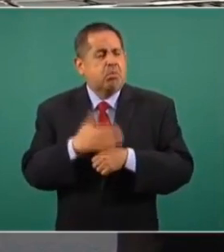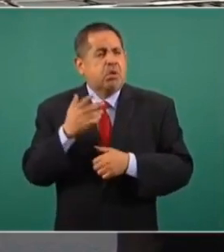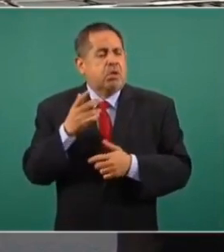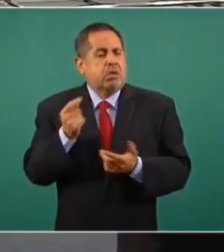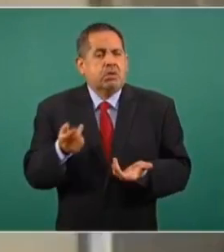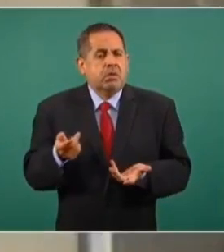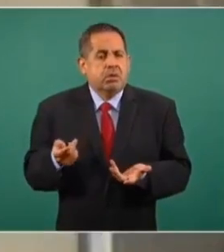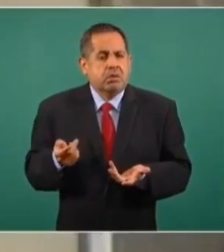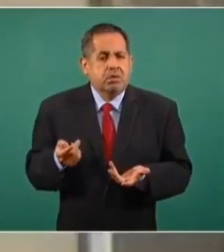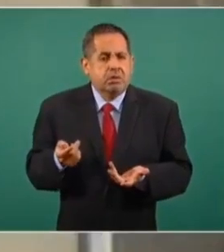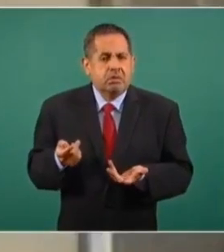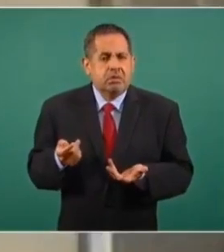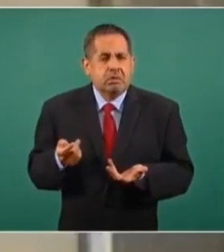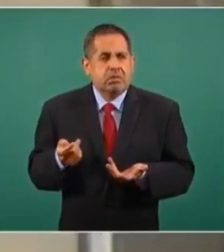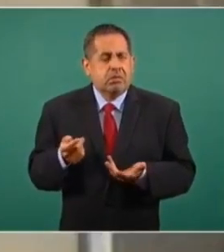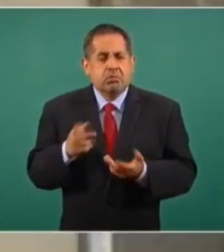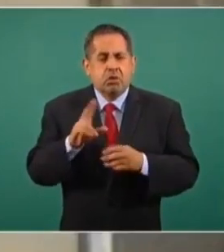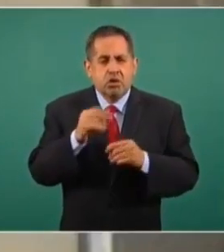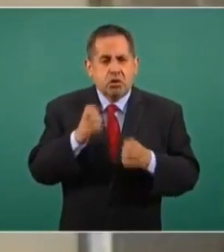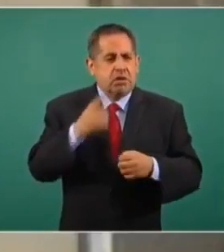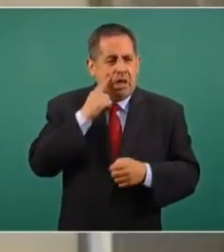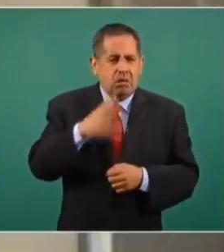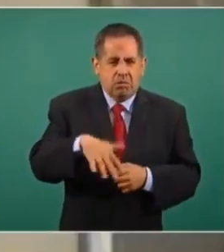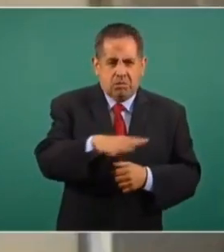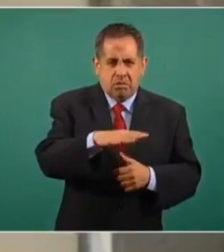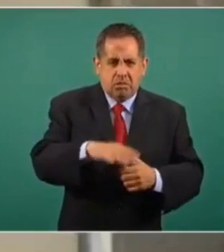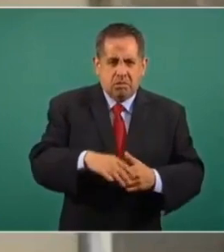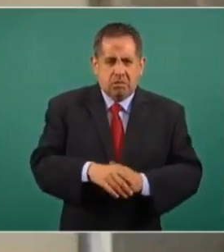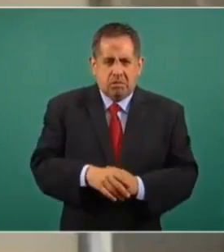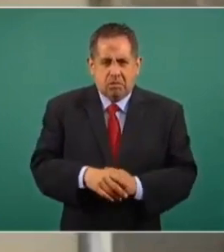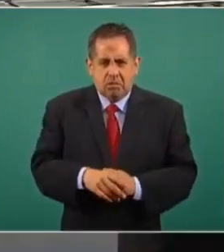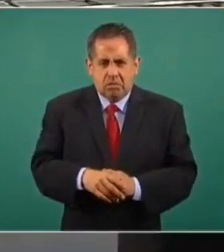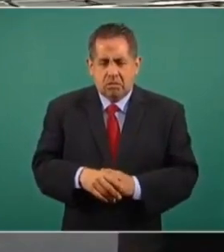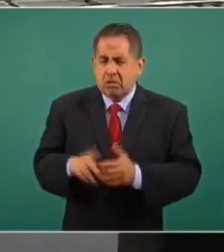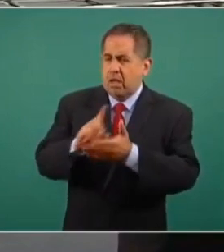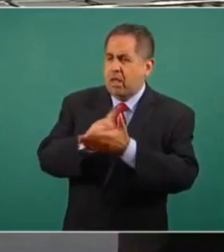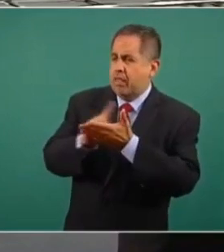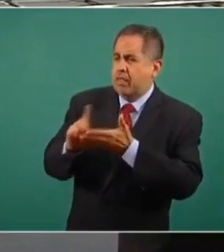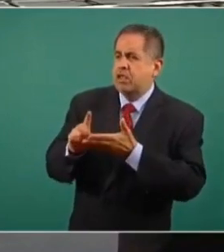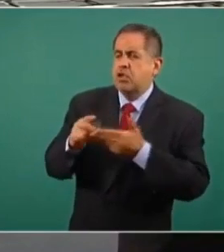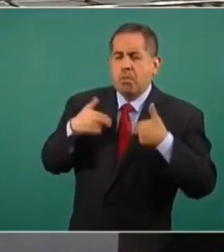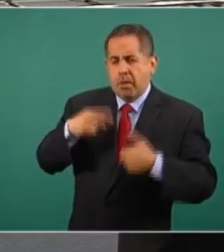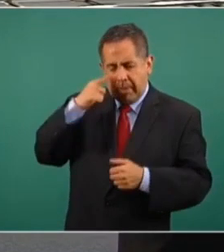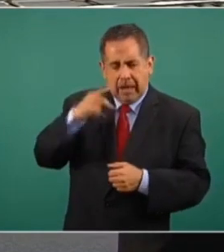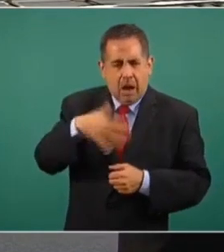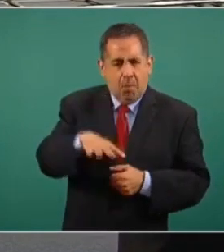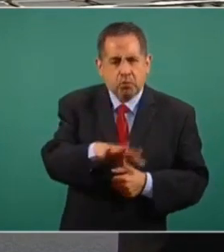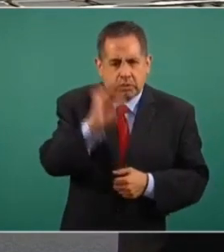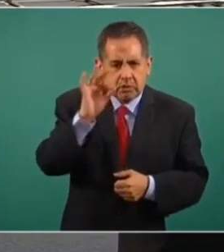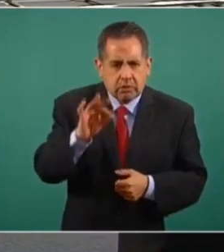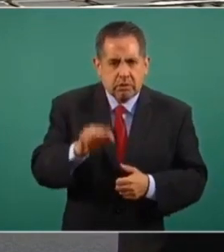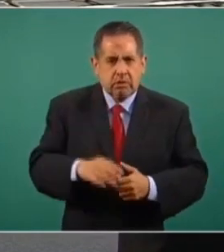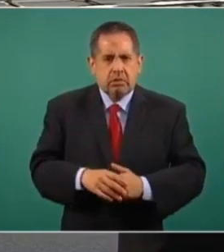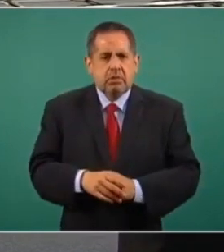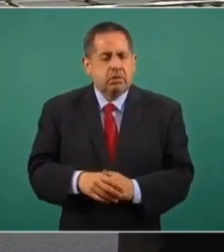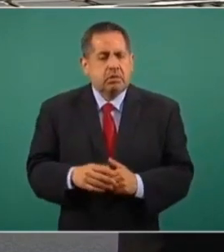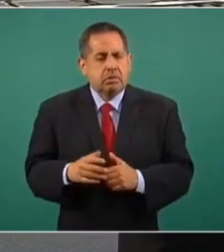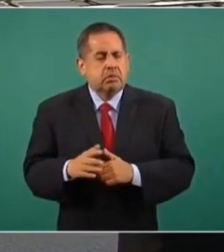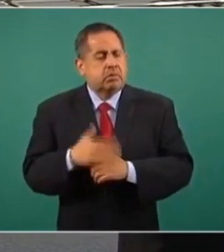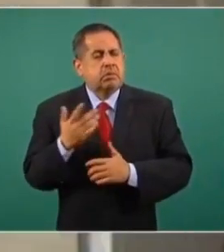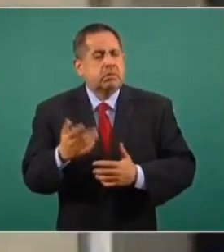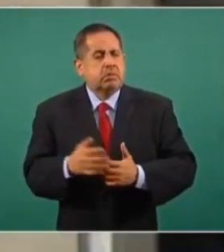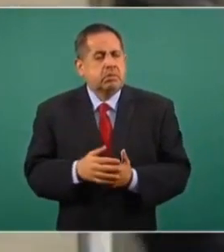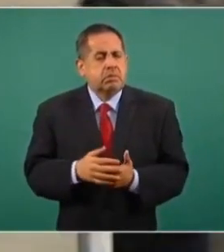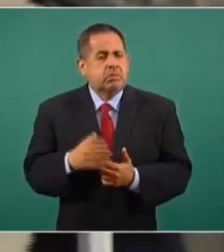se estaba buscado? El derecho humano ha sido buscado. ¿Por qué